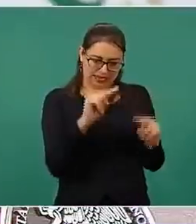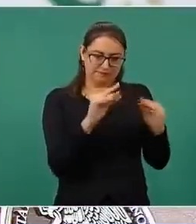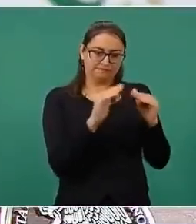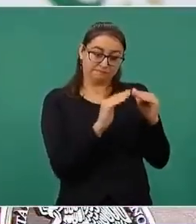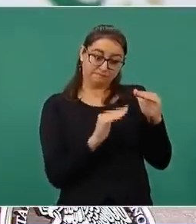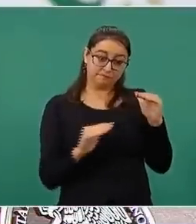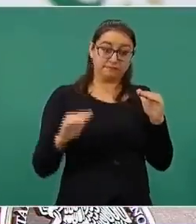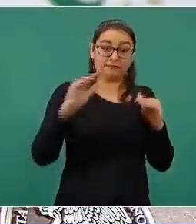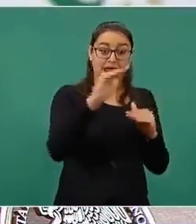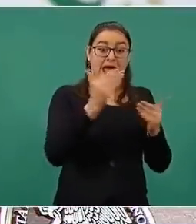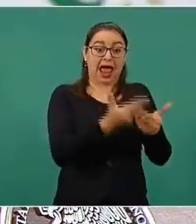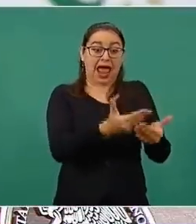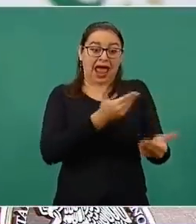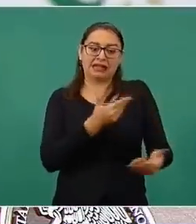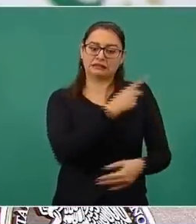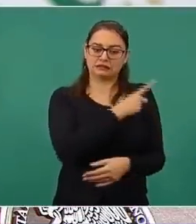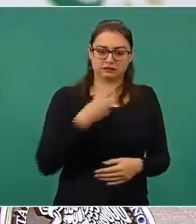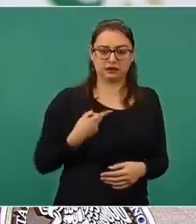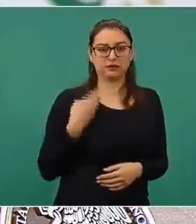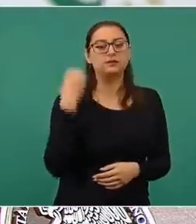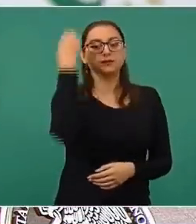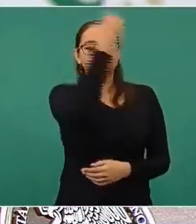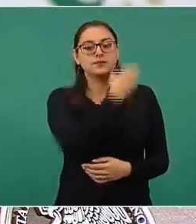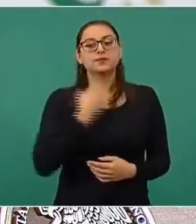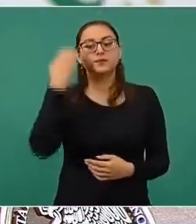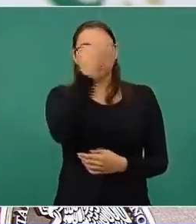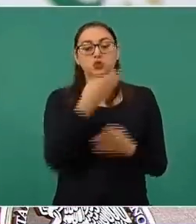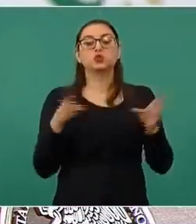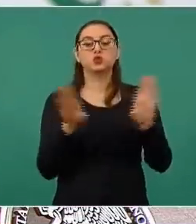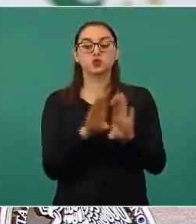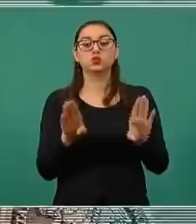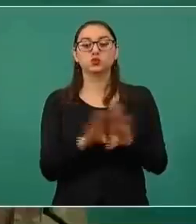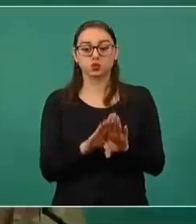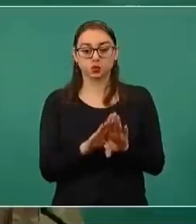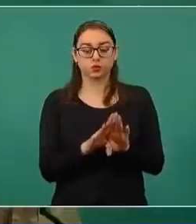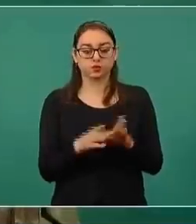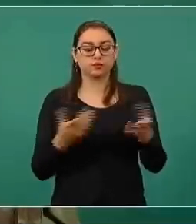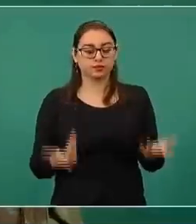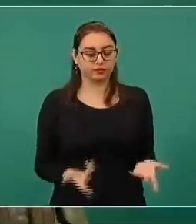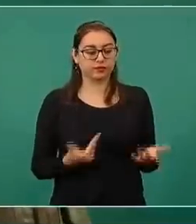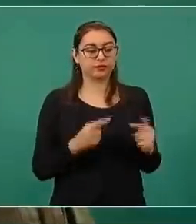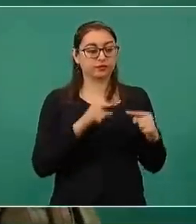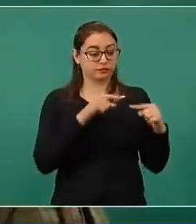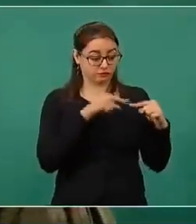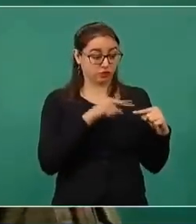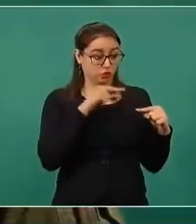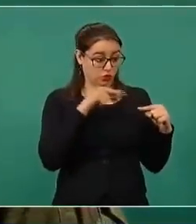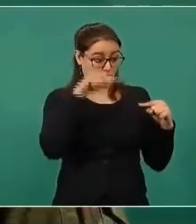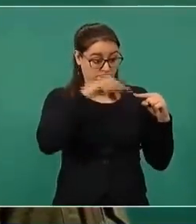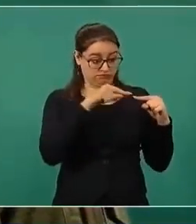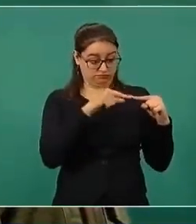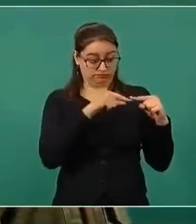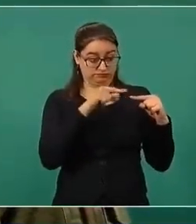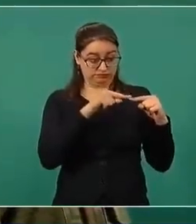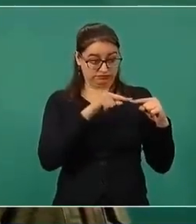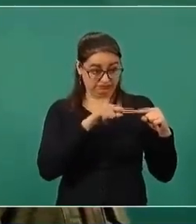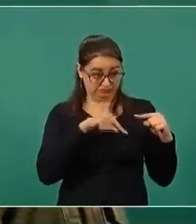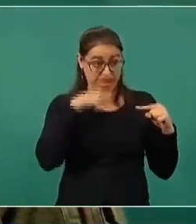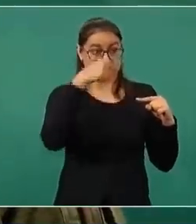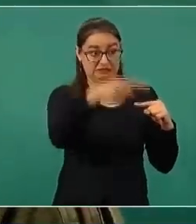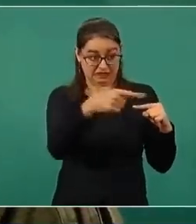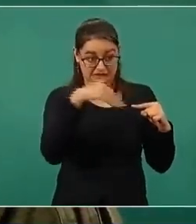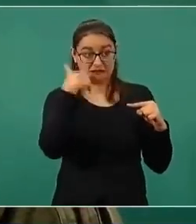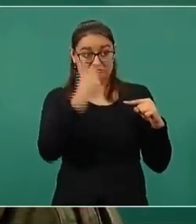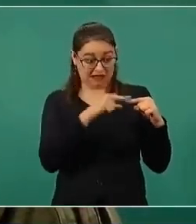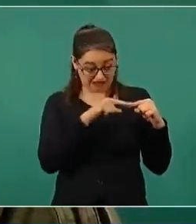califica los conocimientos, que para el grado para el cual está concursando. Esos son